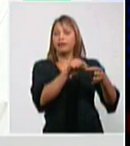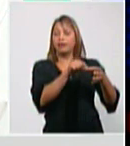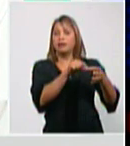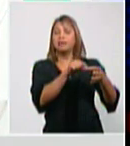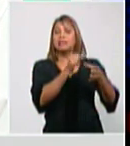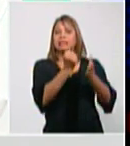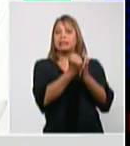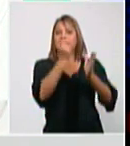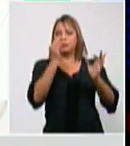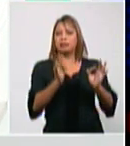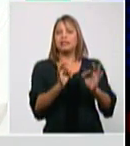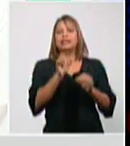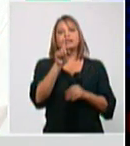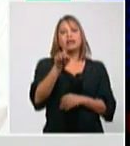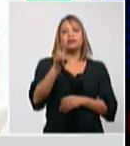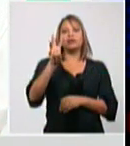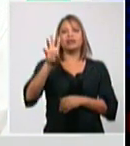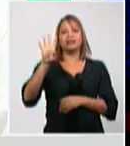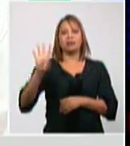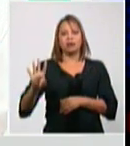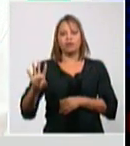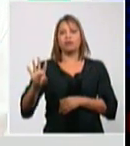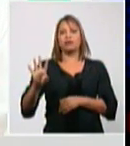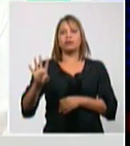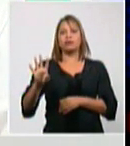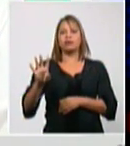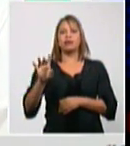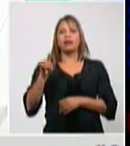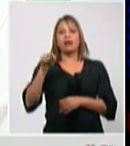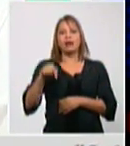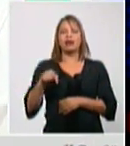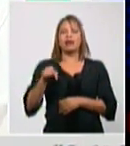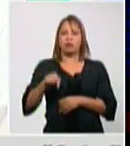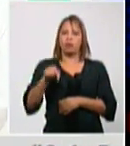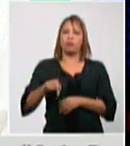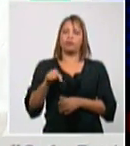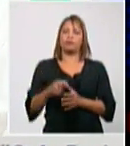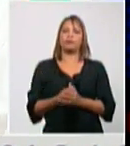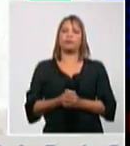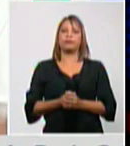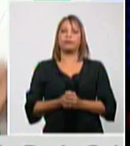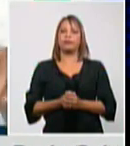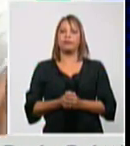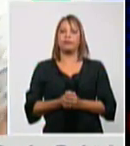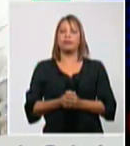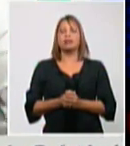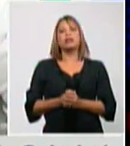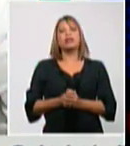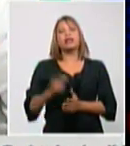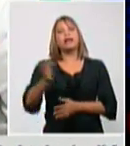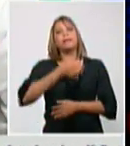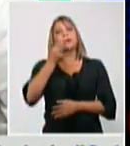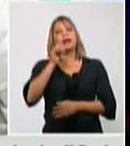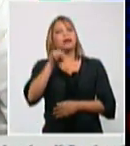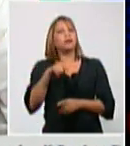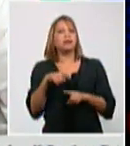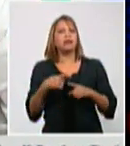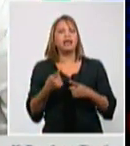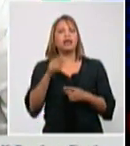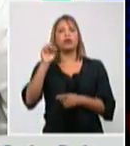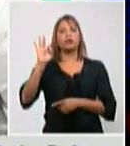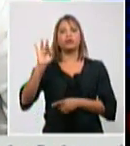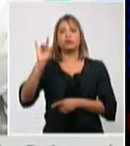hablando de 134 en el día de hoy y también hay que decir que el 89